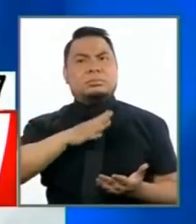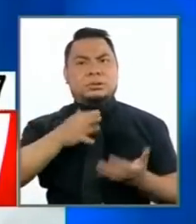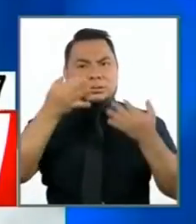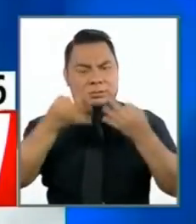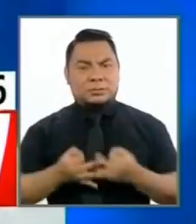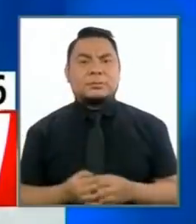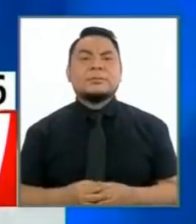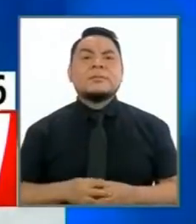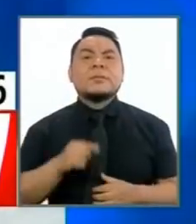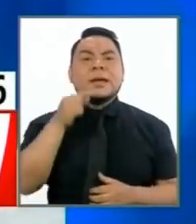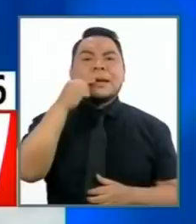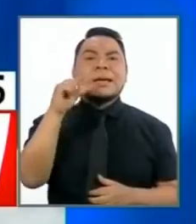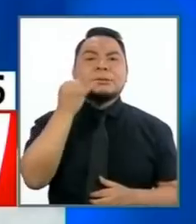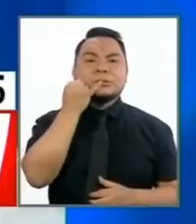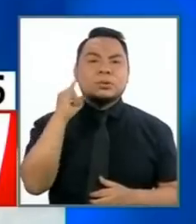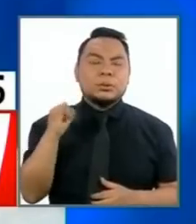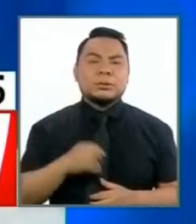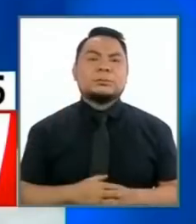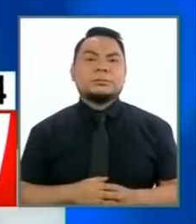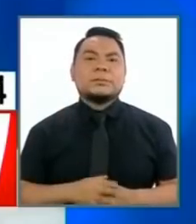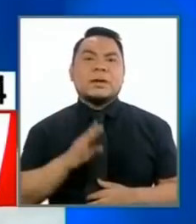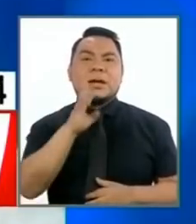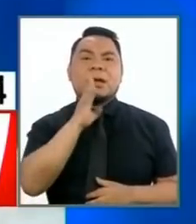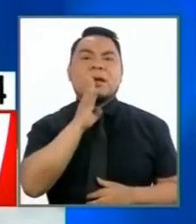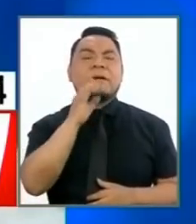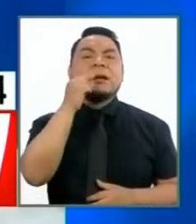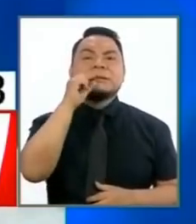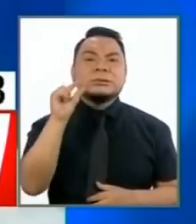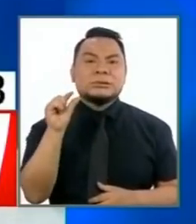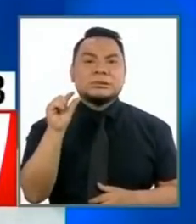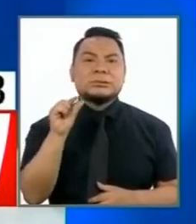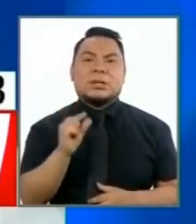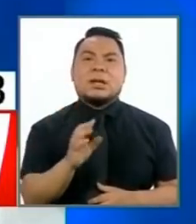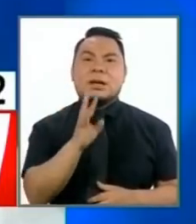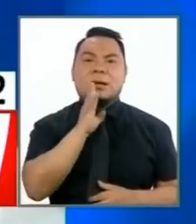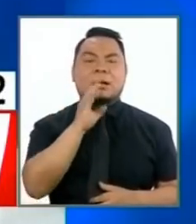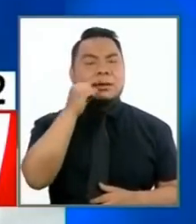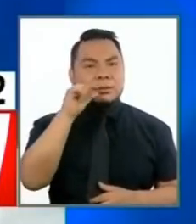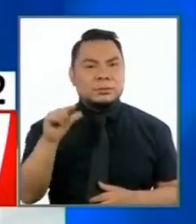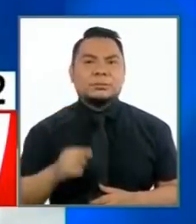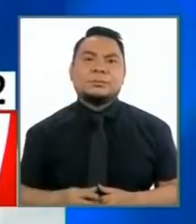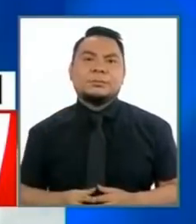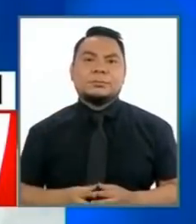y no se han hecho en este debate en este no se hecho en este debate.